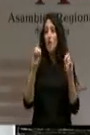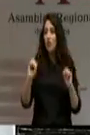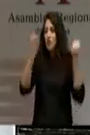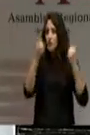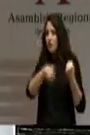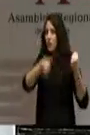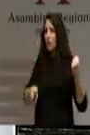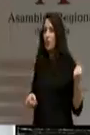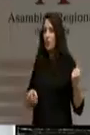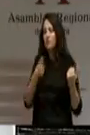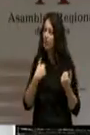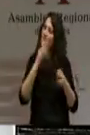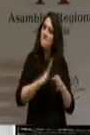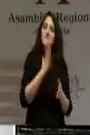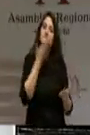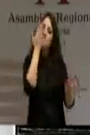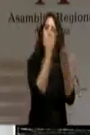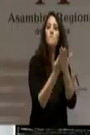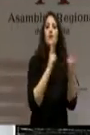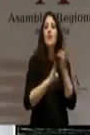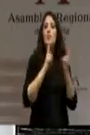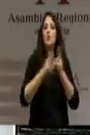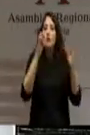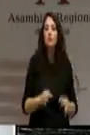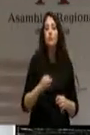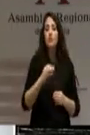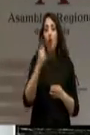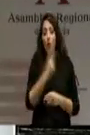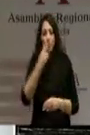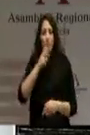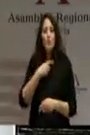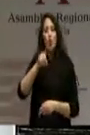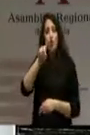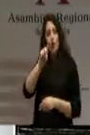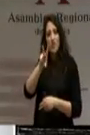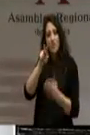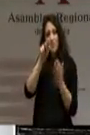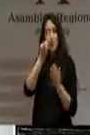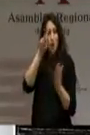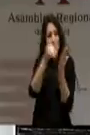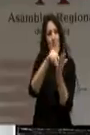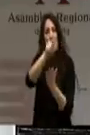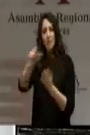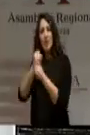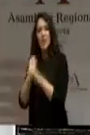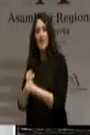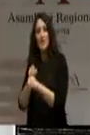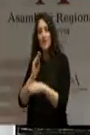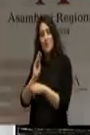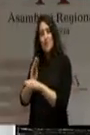respuestas concretas. ¿Se compromete con los 12.000 dependientes con derecho reconocido y sin prestación ni ayuda?